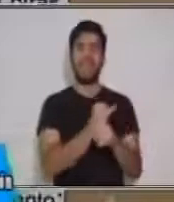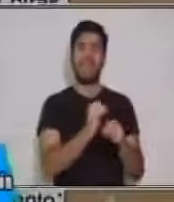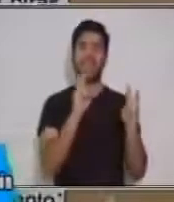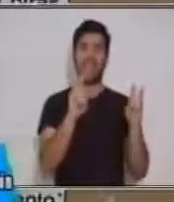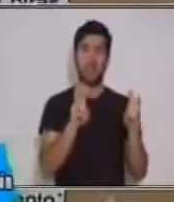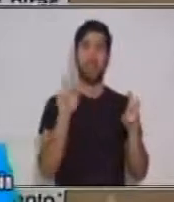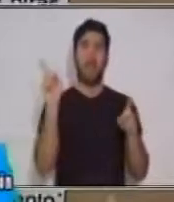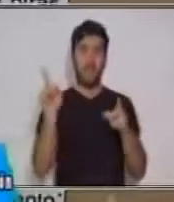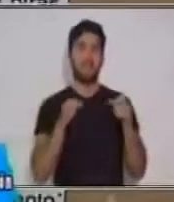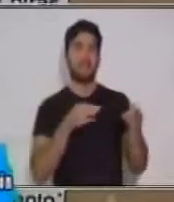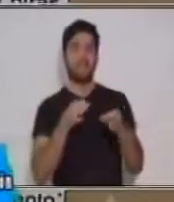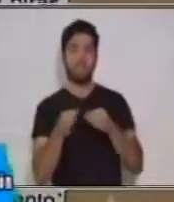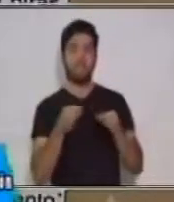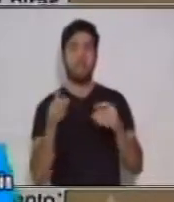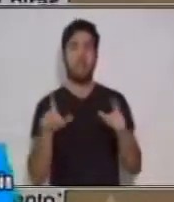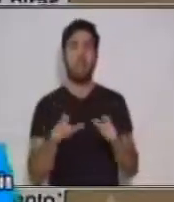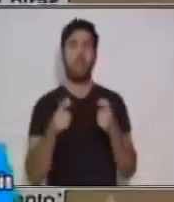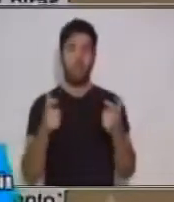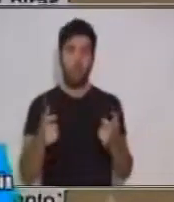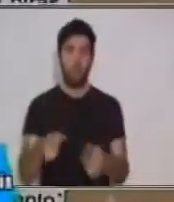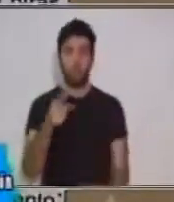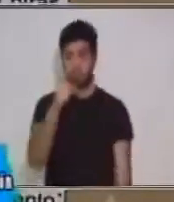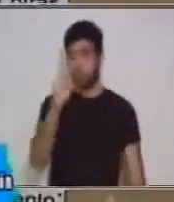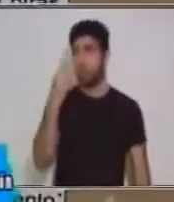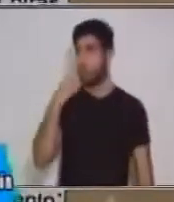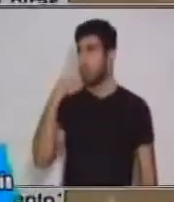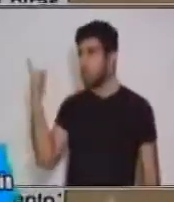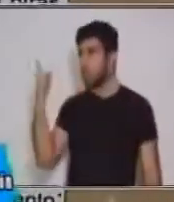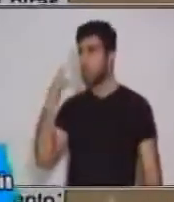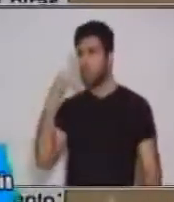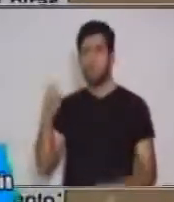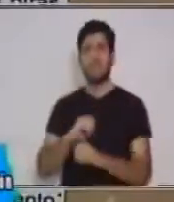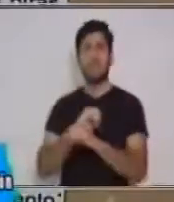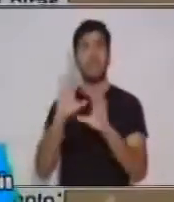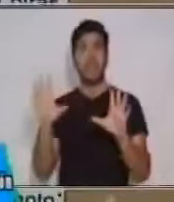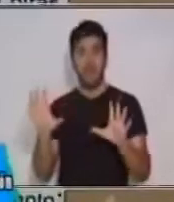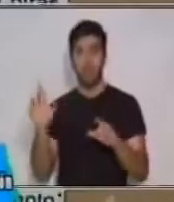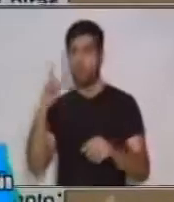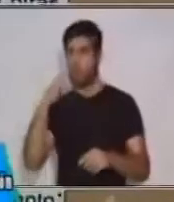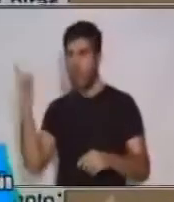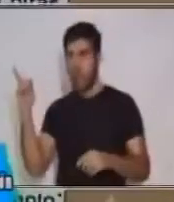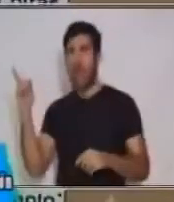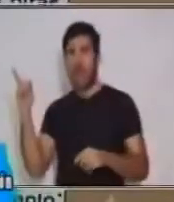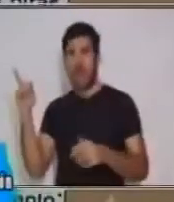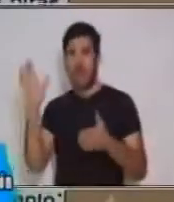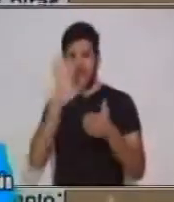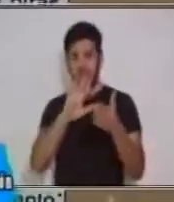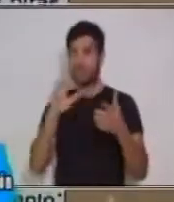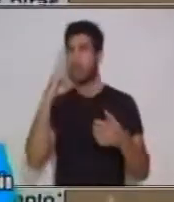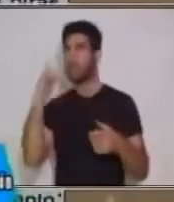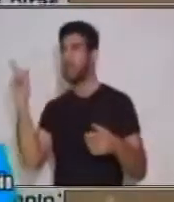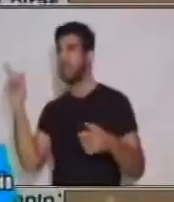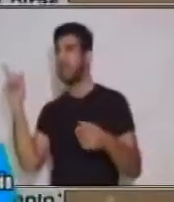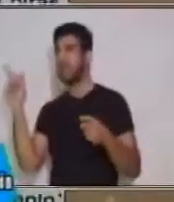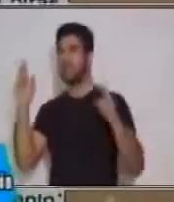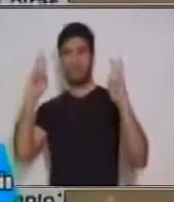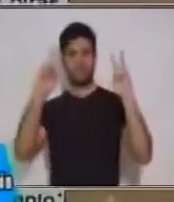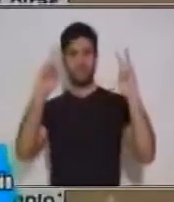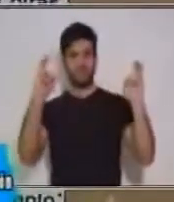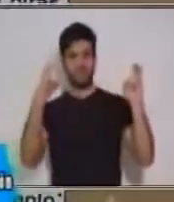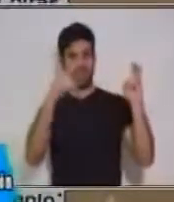explicación. Pero, quiero que observemos esto, está con negría, está con